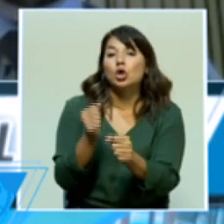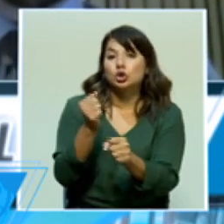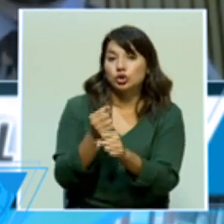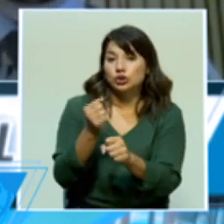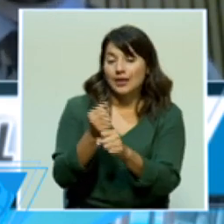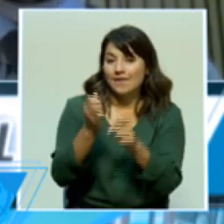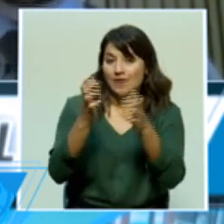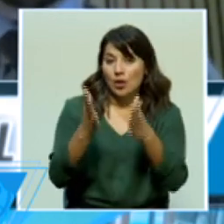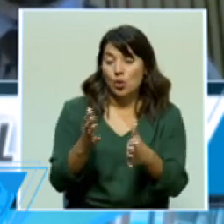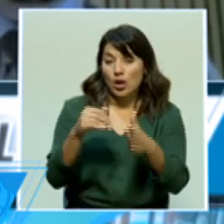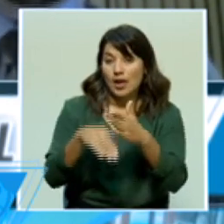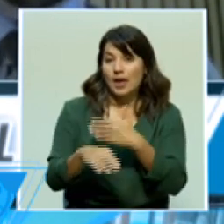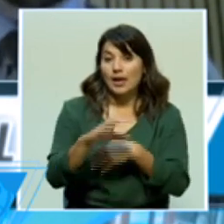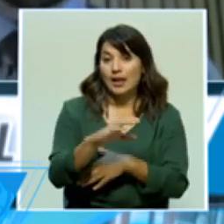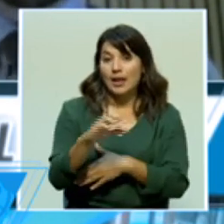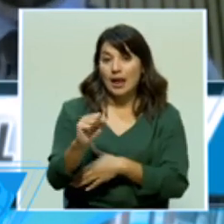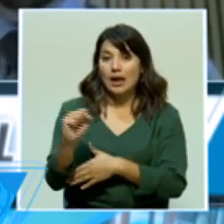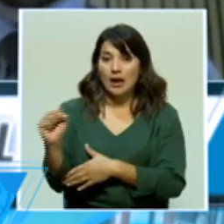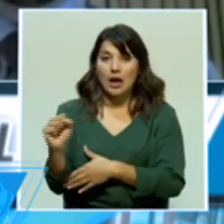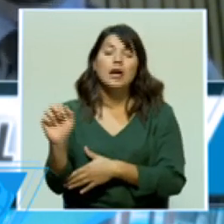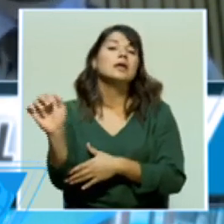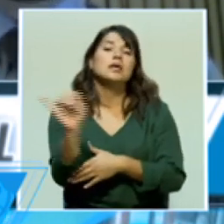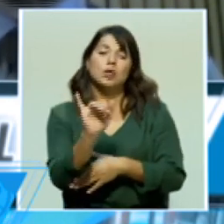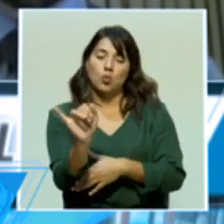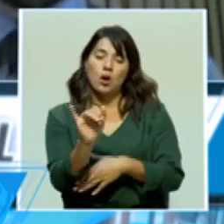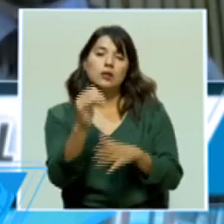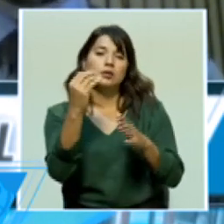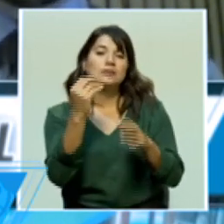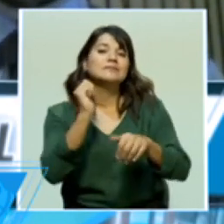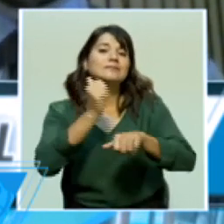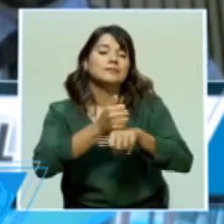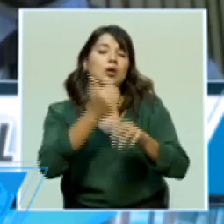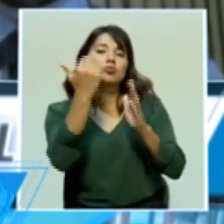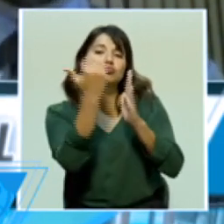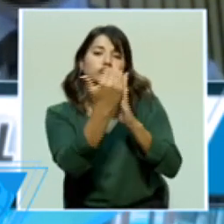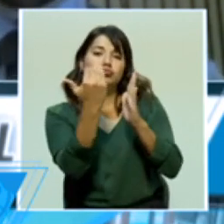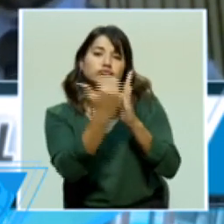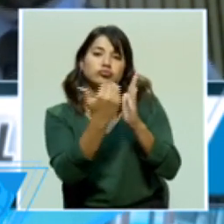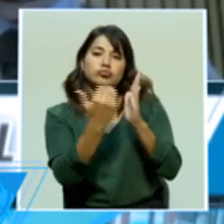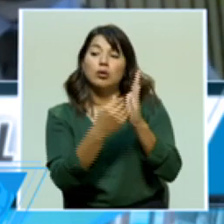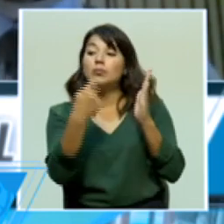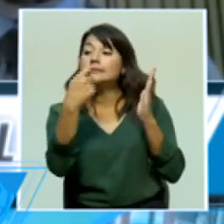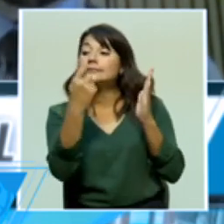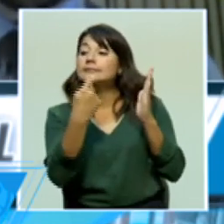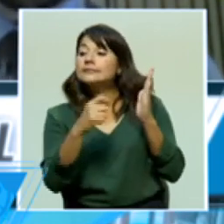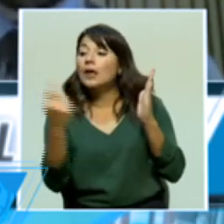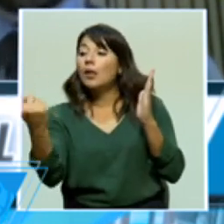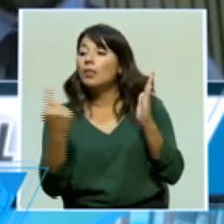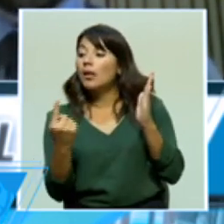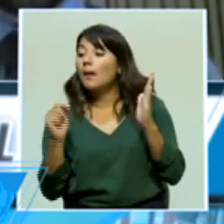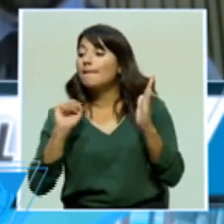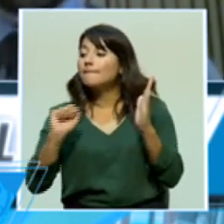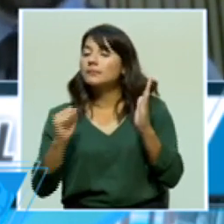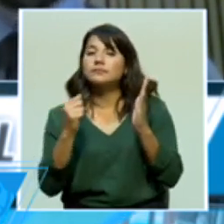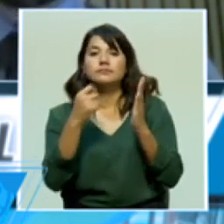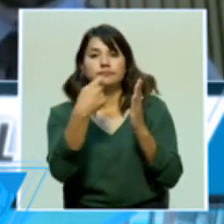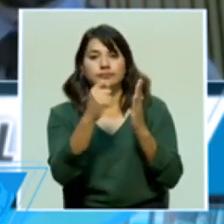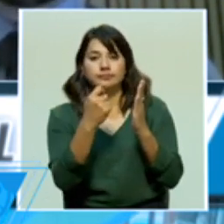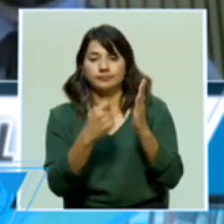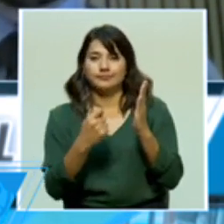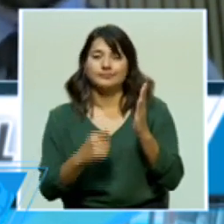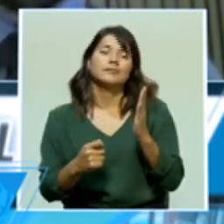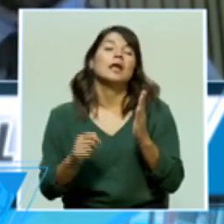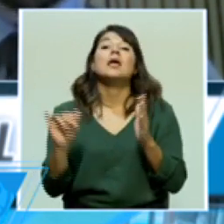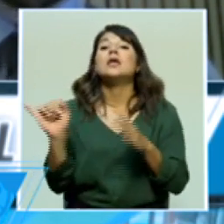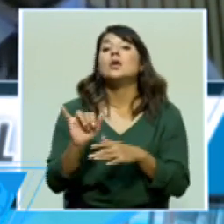que en ese caso sería contralista. Igual se mantiene en la caja, se tiene el EDUS, que